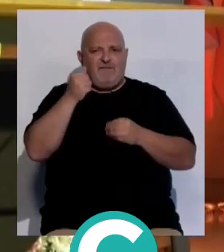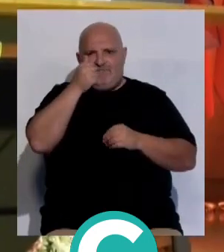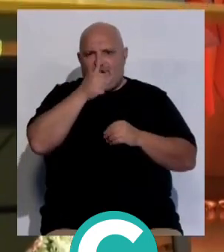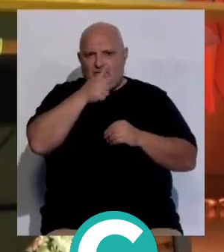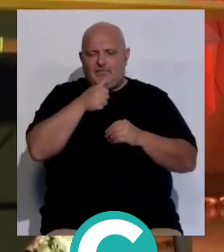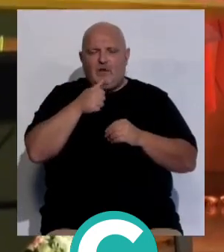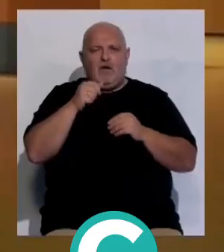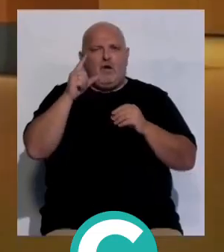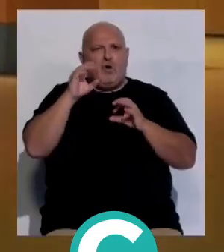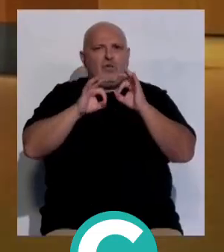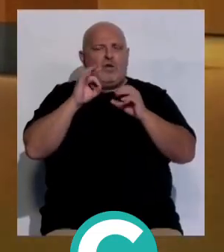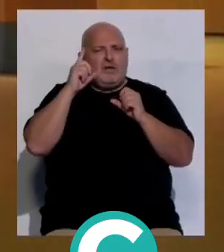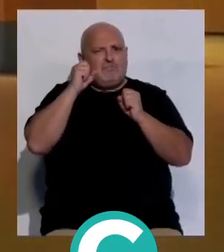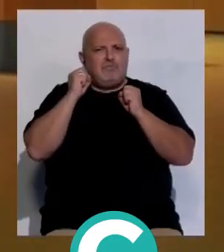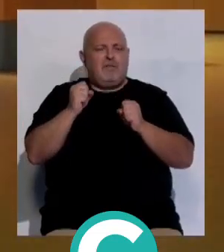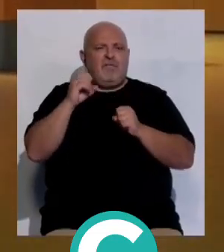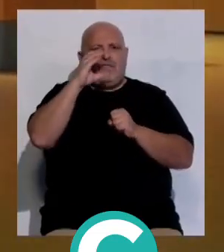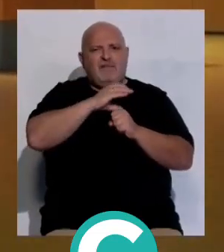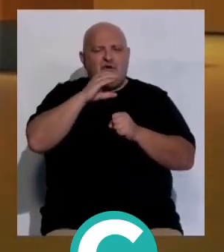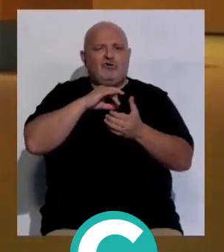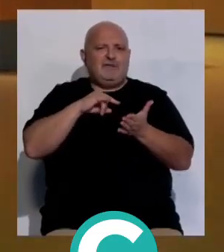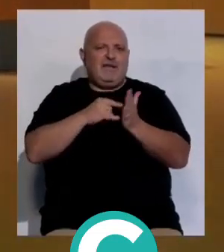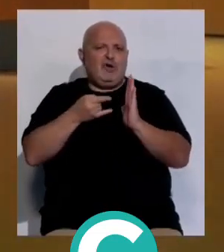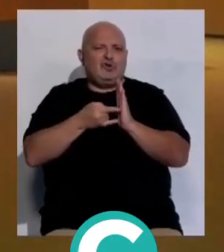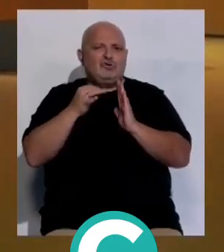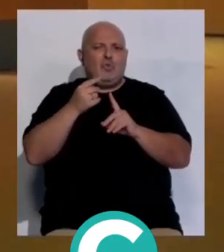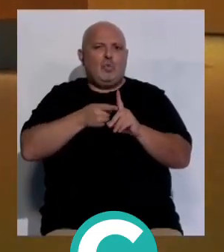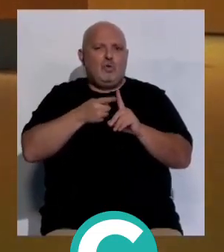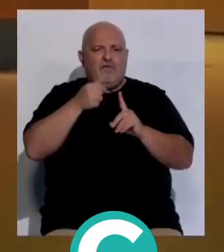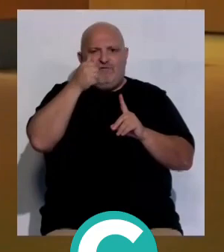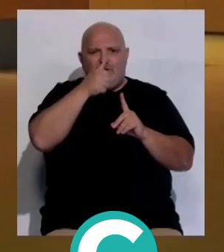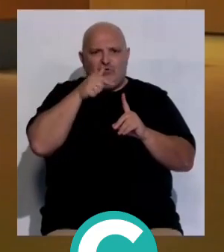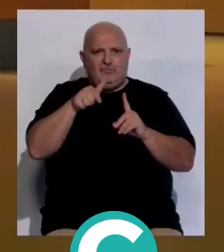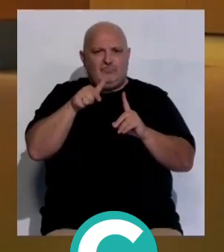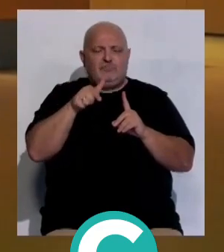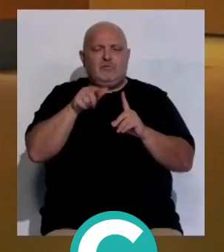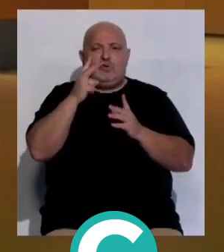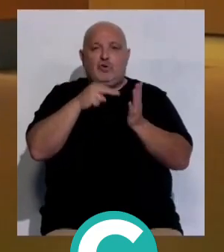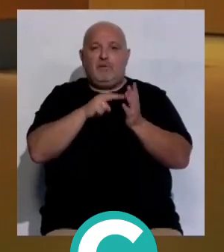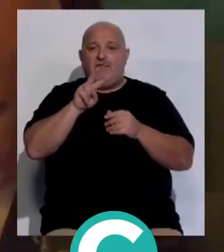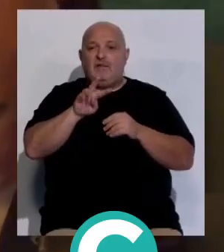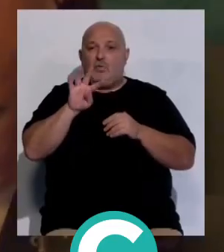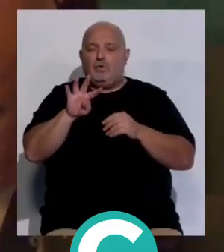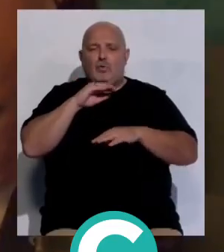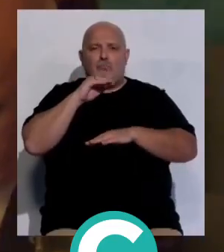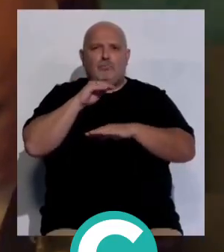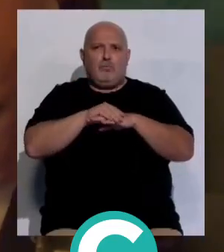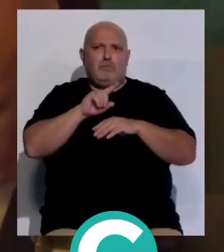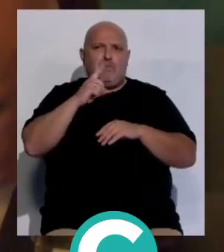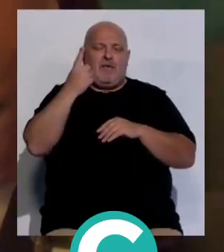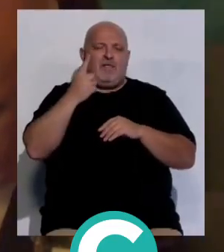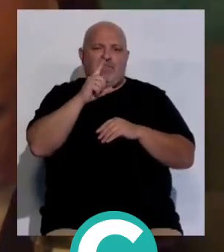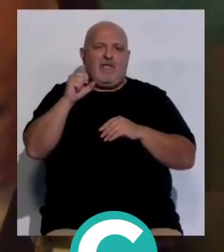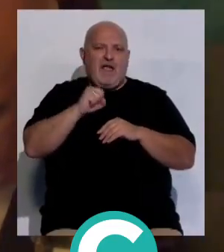organización experta en los aspectos científicos y técnicos de la vitivinicultura, que en 2024 cumplirá el primer